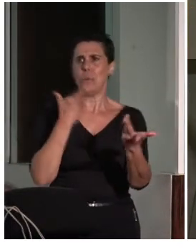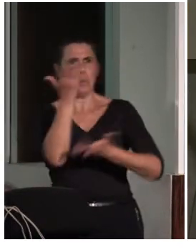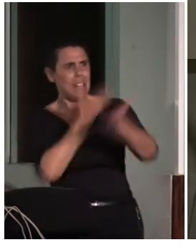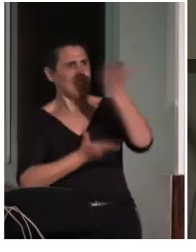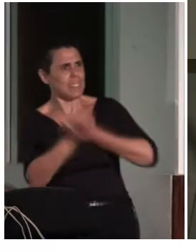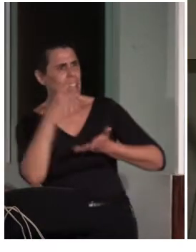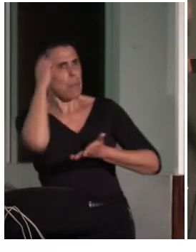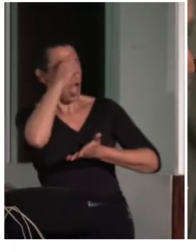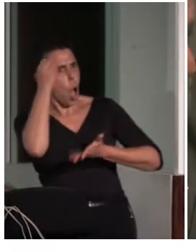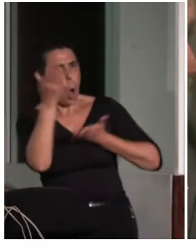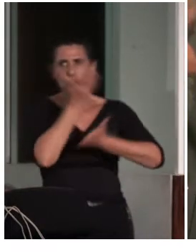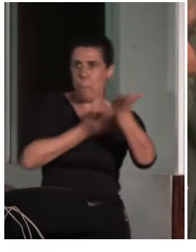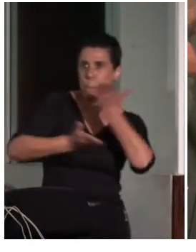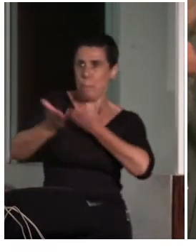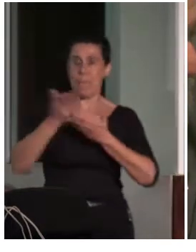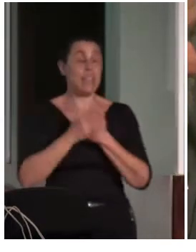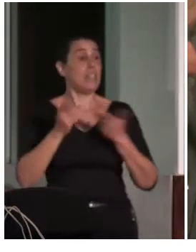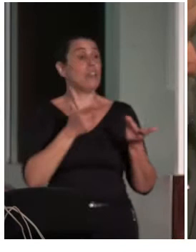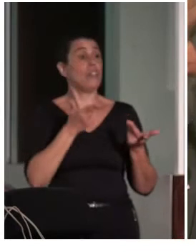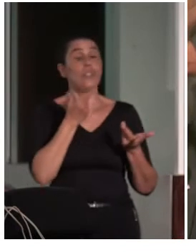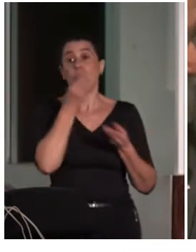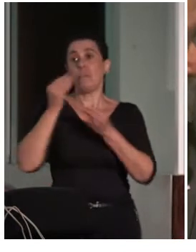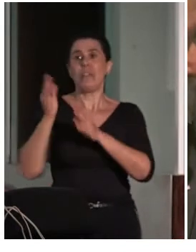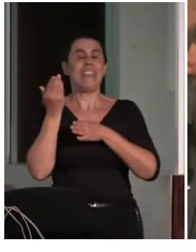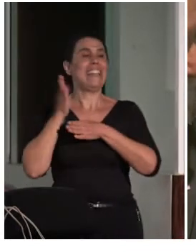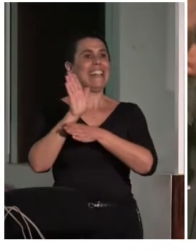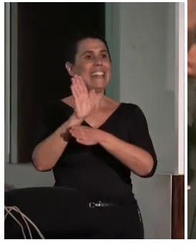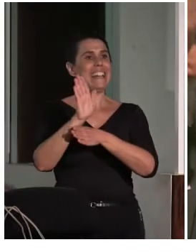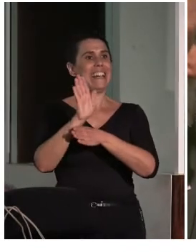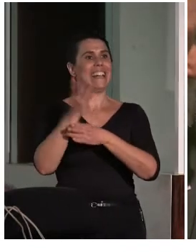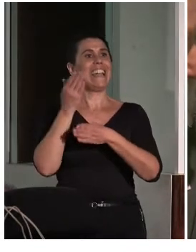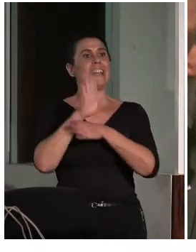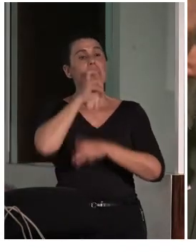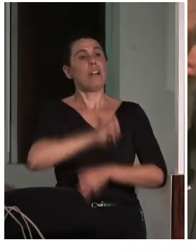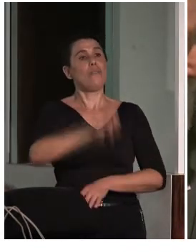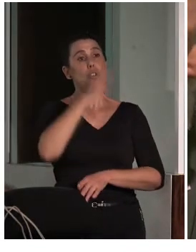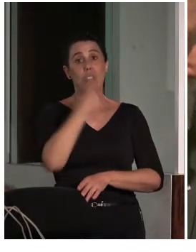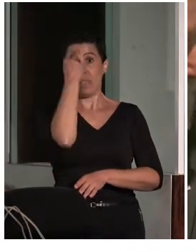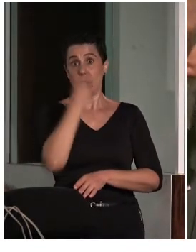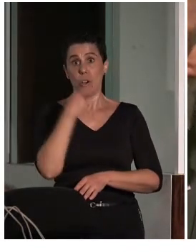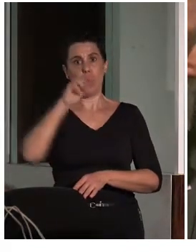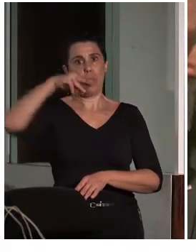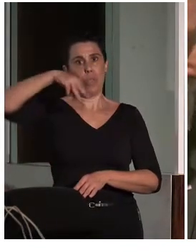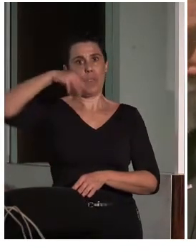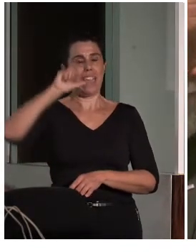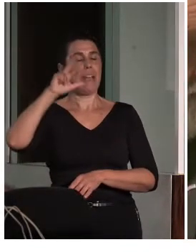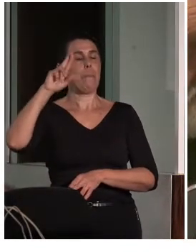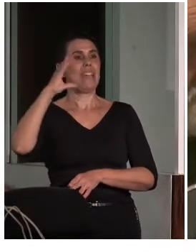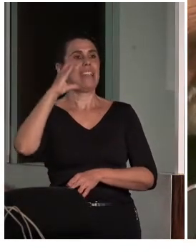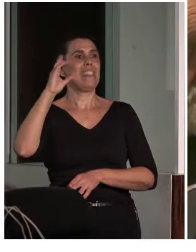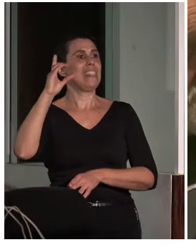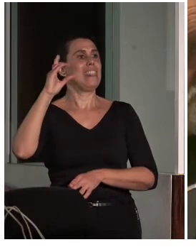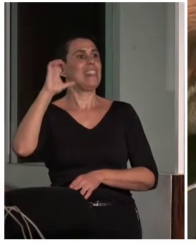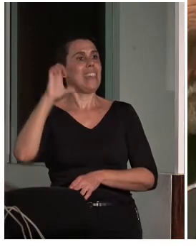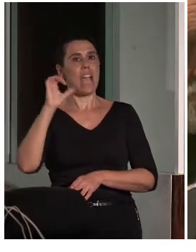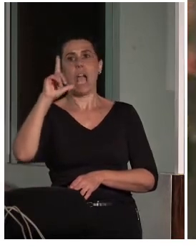Bueno, siguiente persona viene representando a Fundación ONCE y a Mercé Lu Arqué. Muchas gracias.